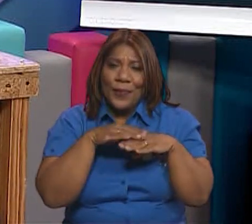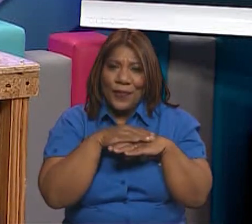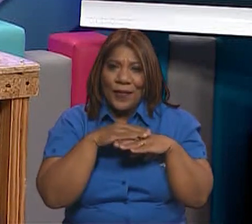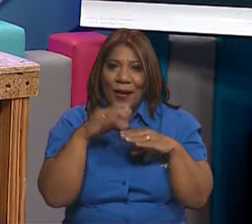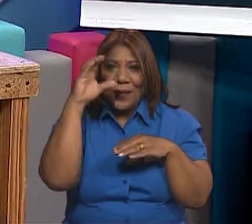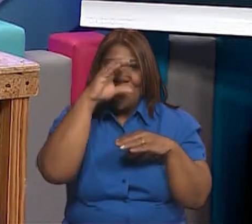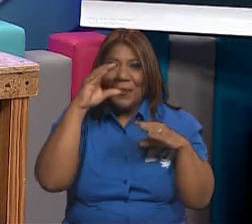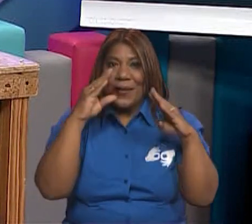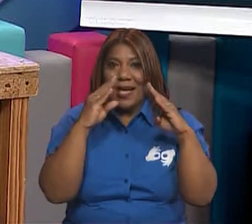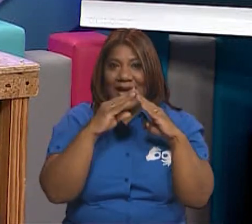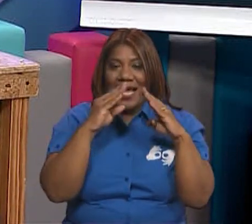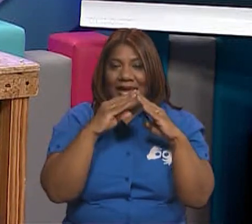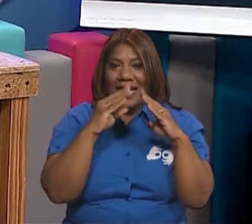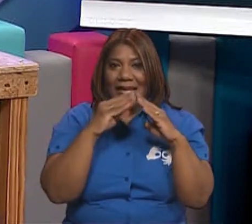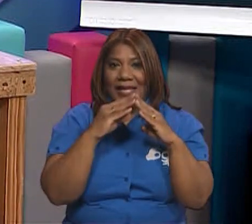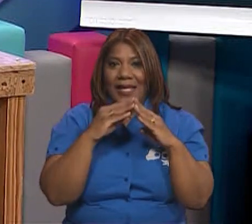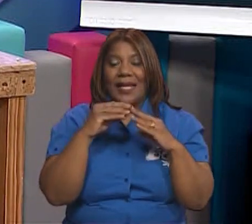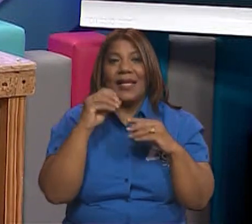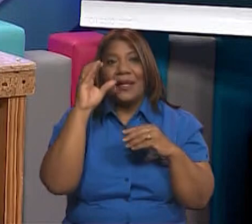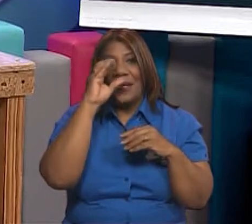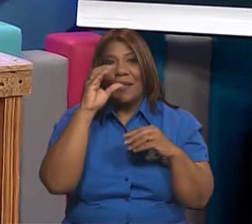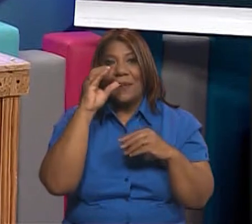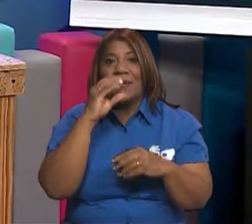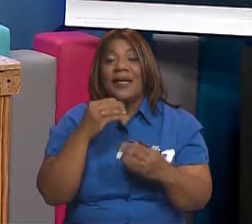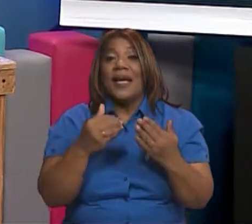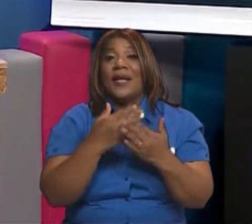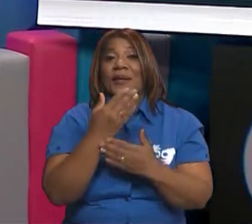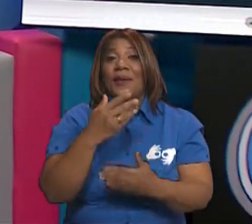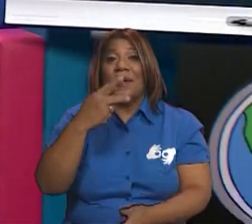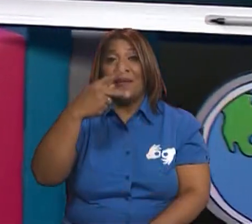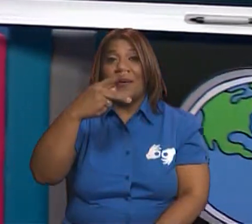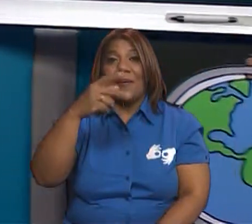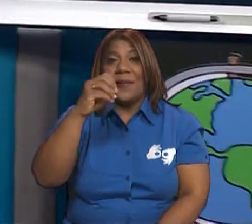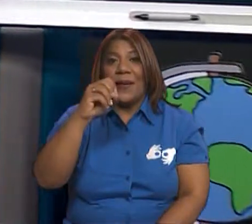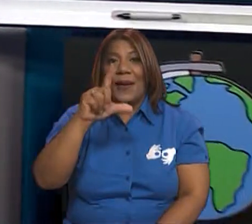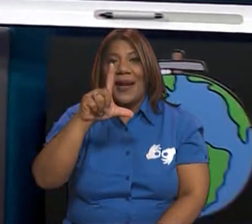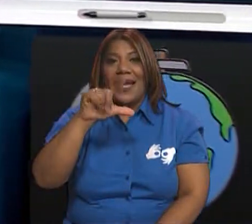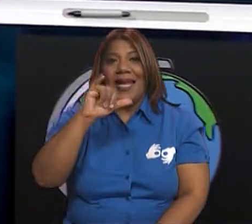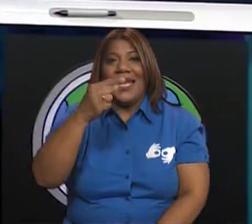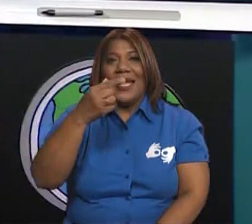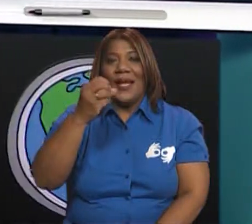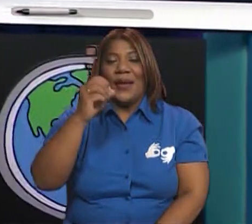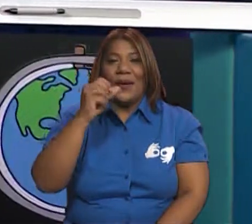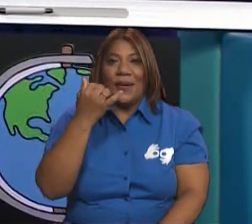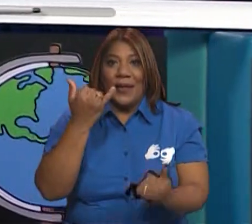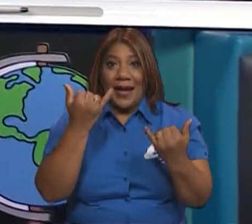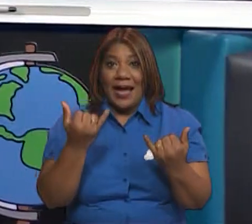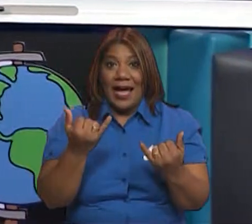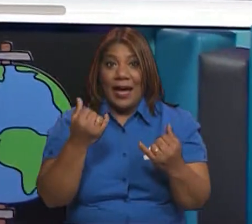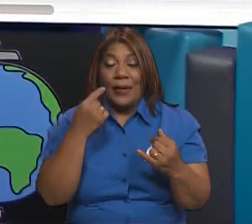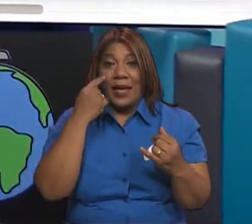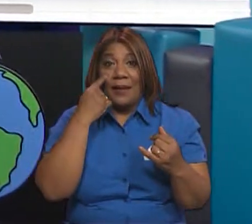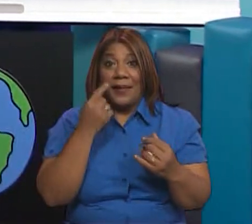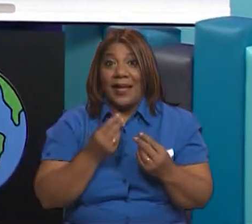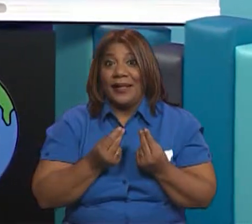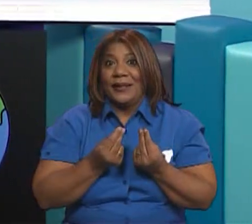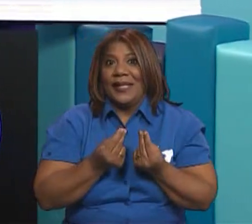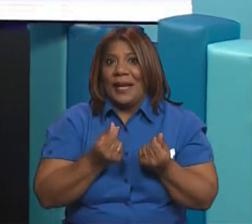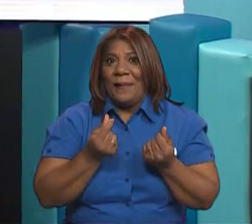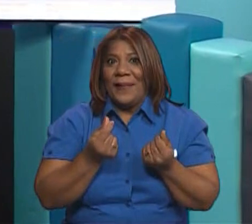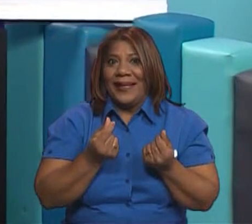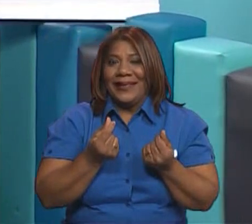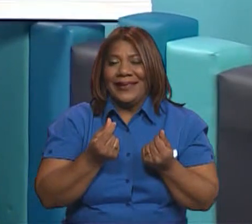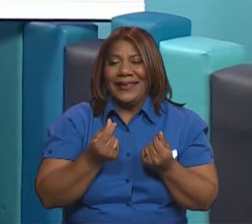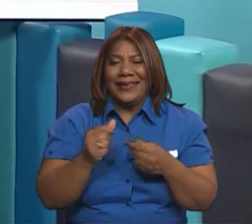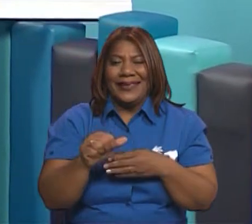construir y descubrir nuevos polígonos. Excelente. Muy bien, chicos. Ahora en nuestra práctica relámpago vamos